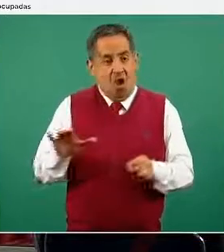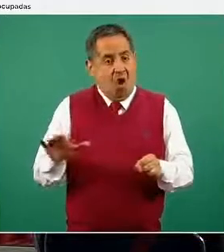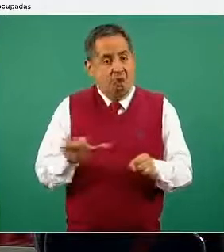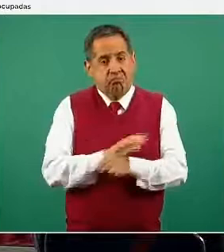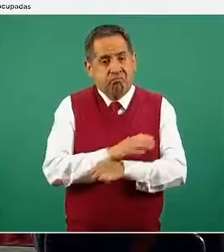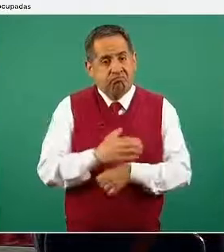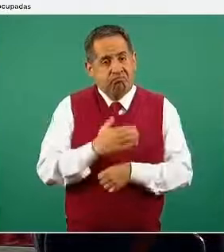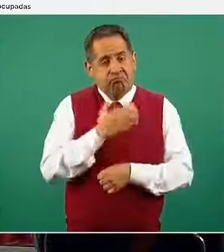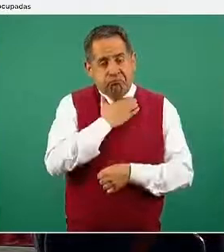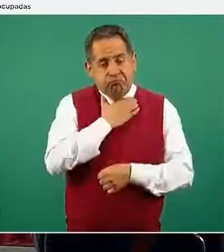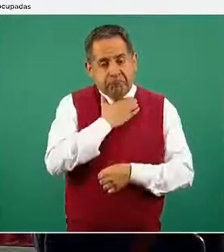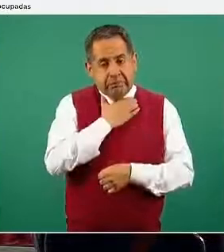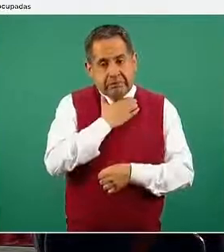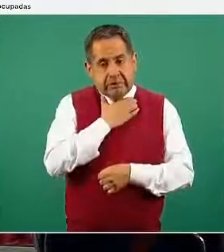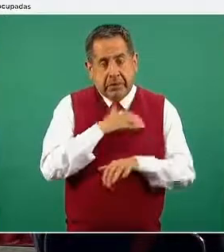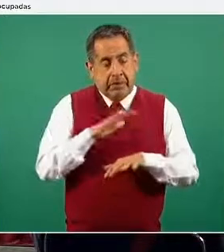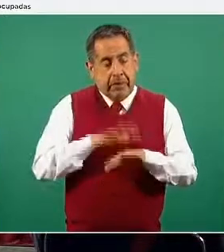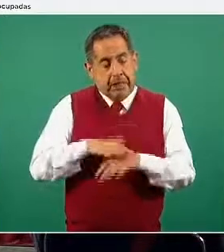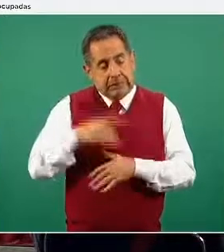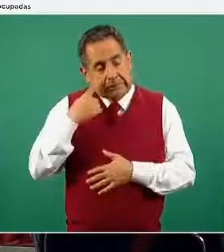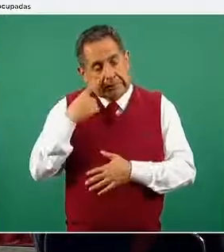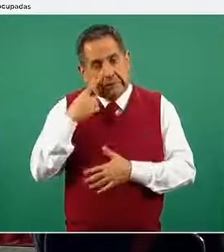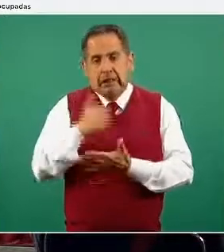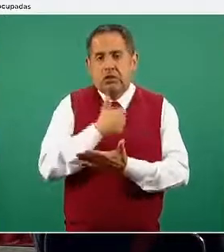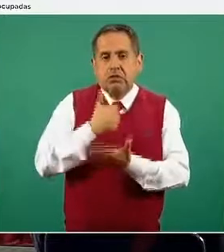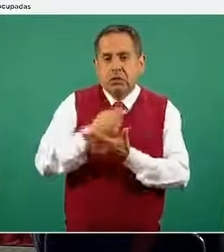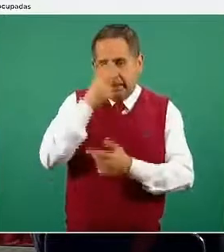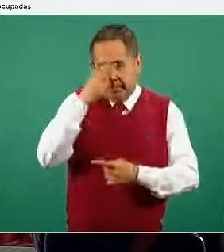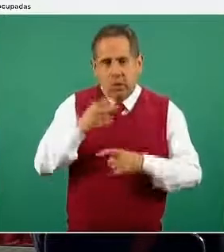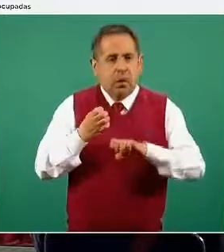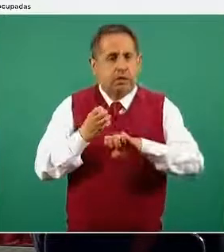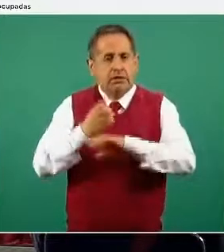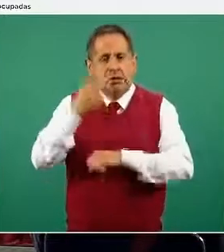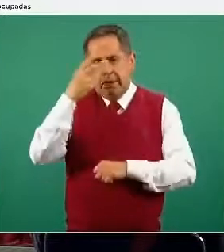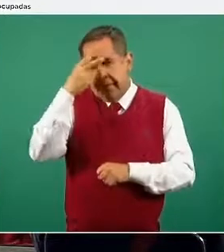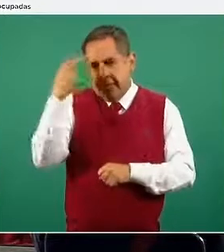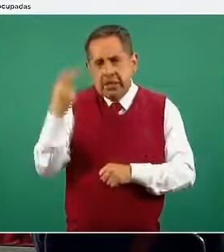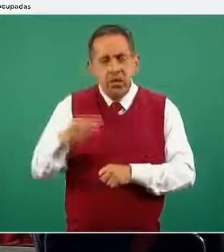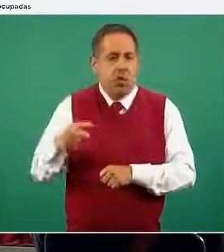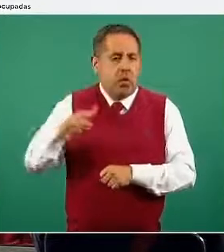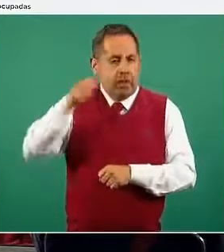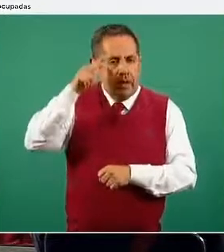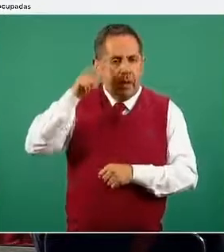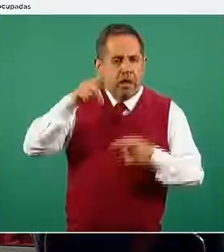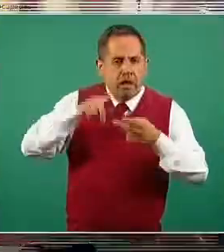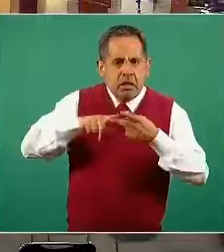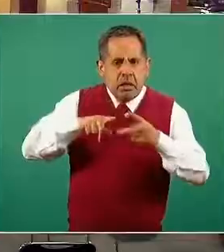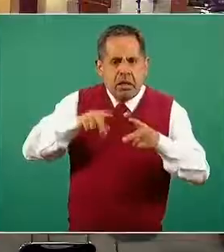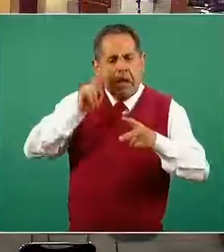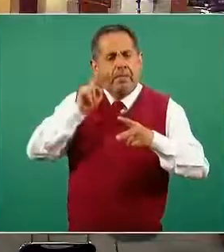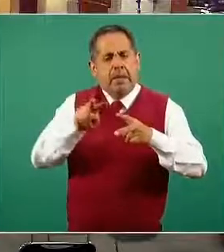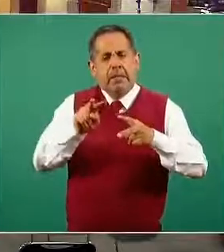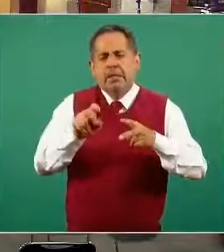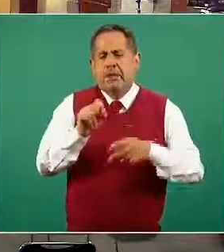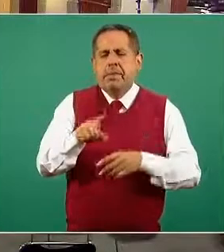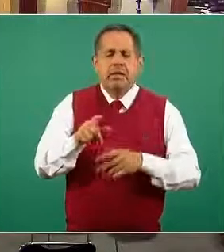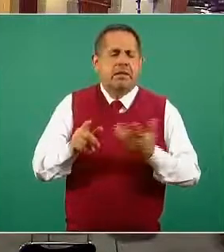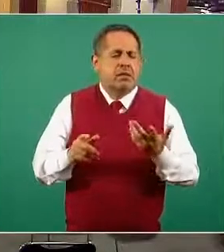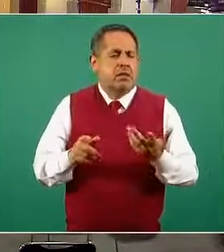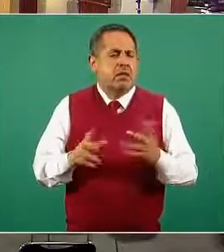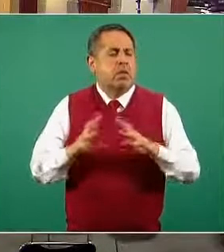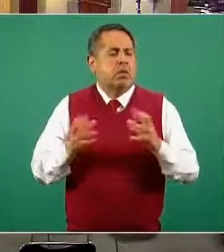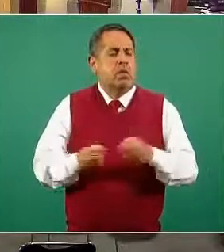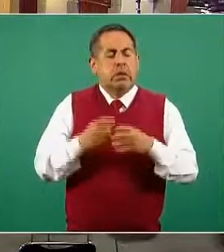estando en la mayor ocupación, la Ciudad de México, el Estado de México, Hidalgo, una situación que se ha repetido,